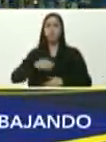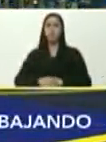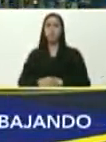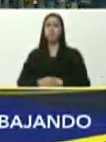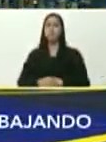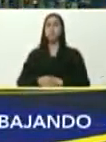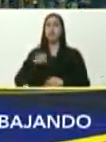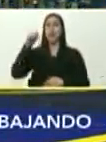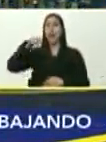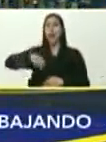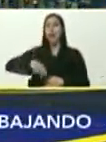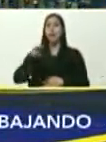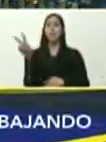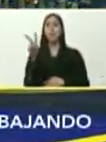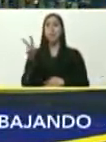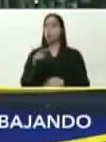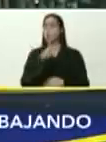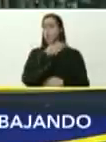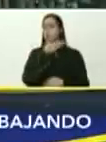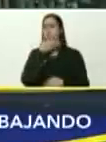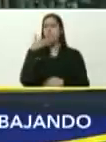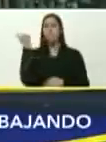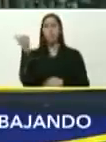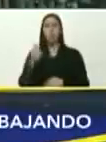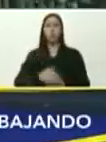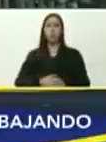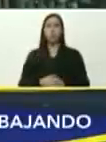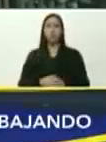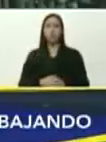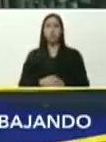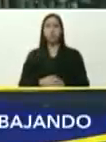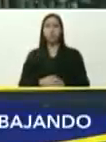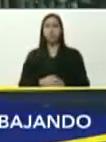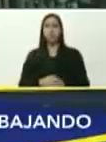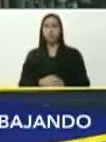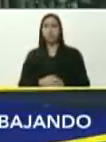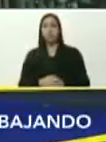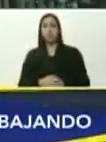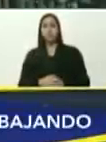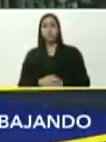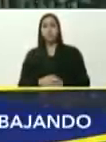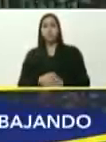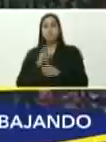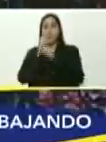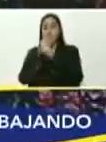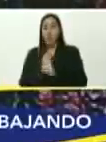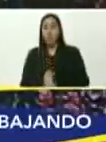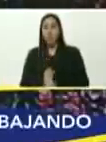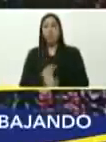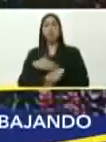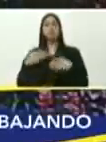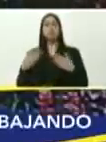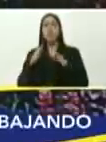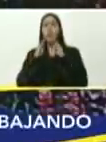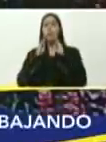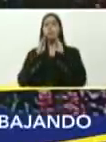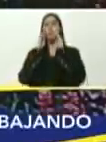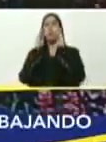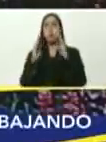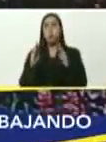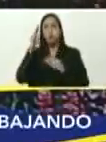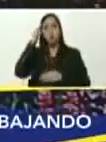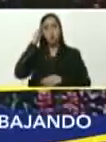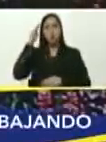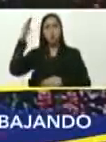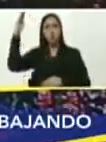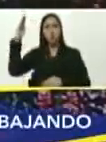Venezuela, es lo mejor, que lo que se viene para Venezuela, es bendiciones, nuestro Dios,